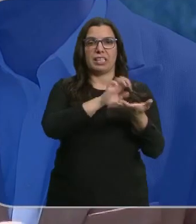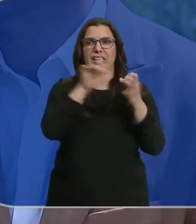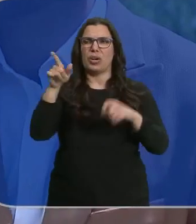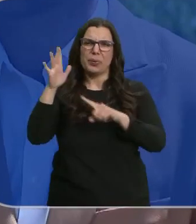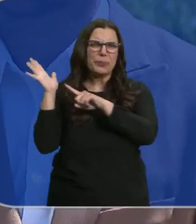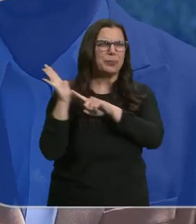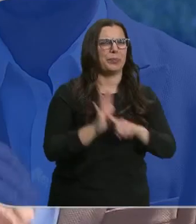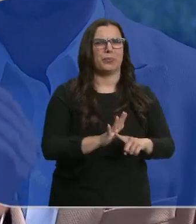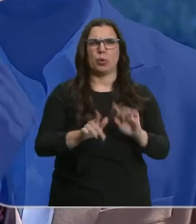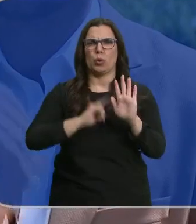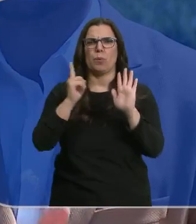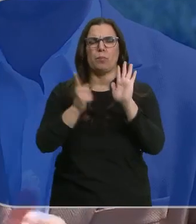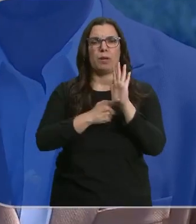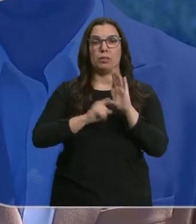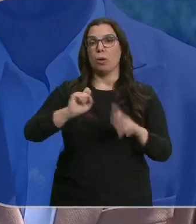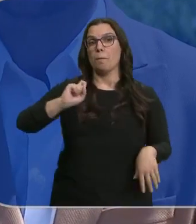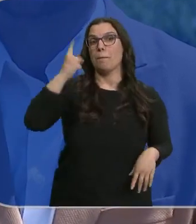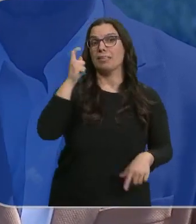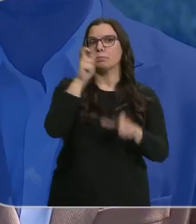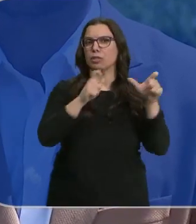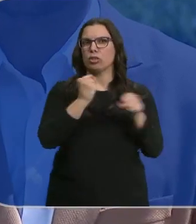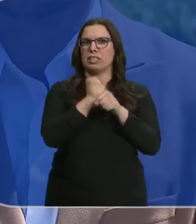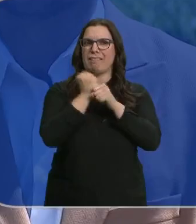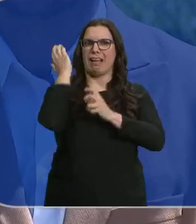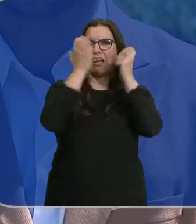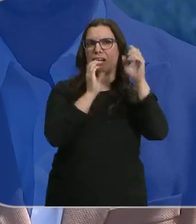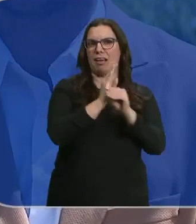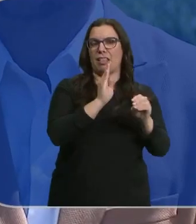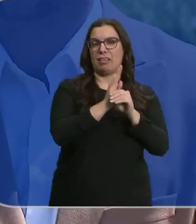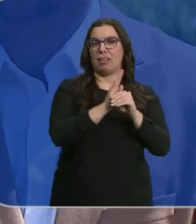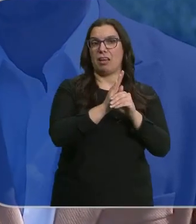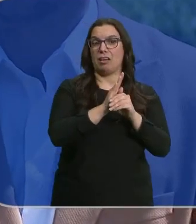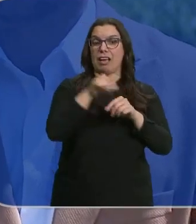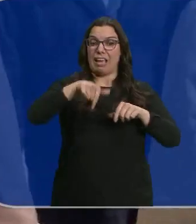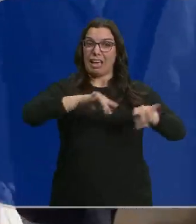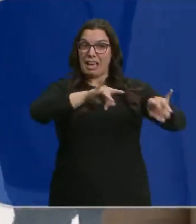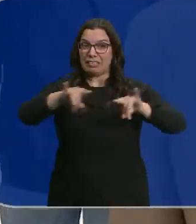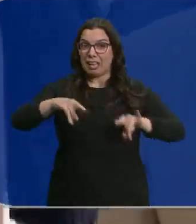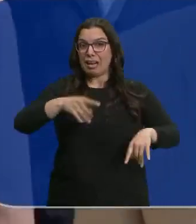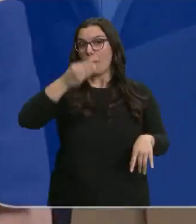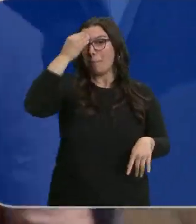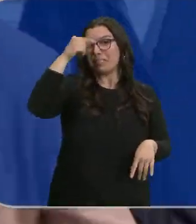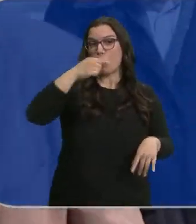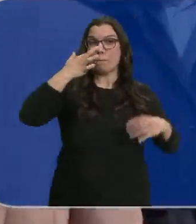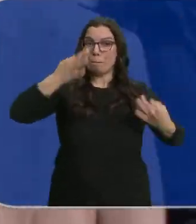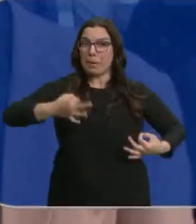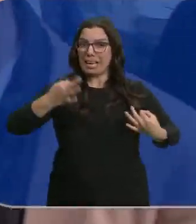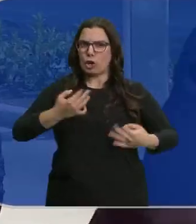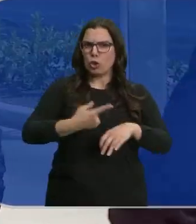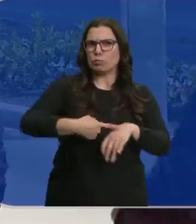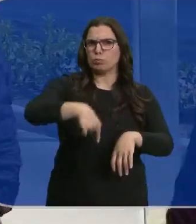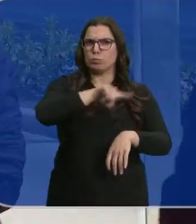marginado totalmente, especialmente a los ganaderos, no considerando esta tierra zona de riesgo